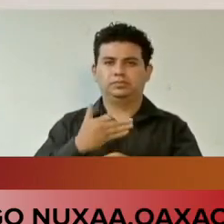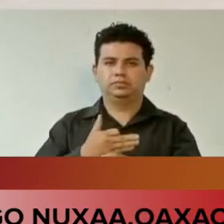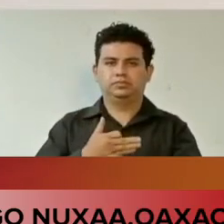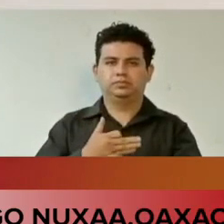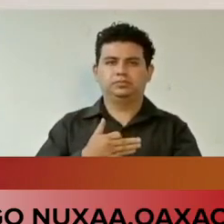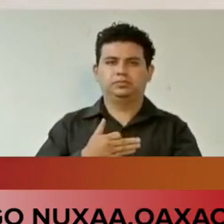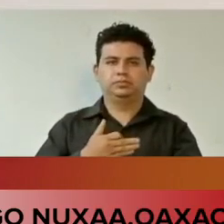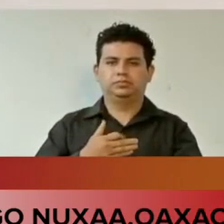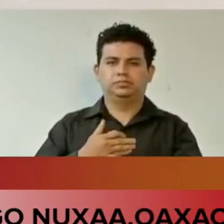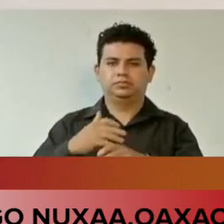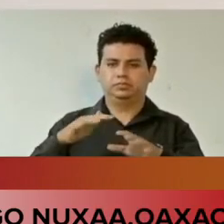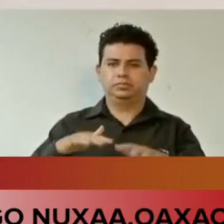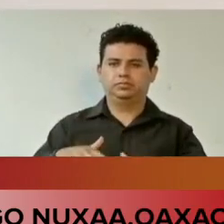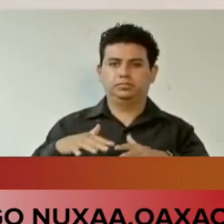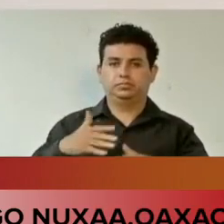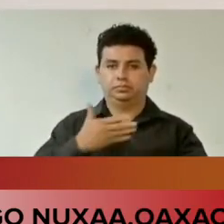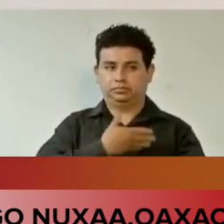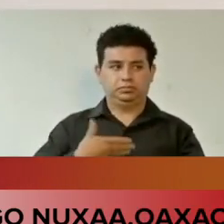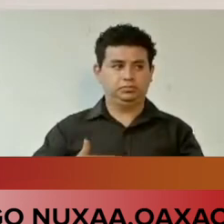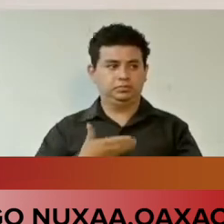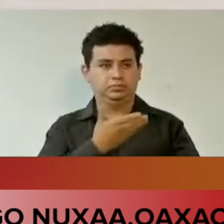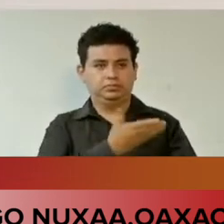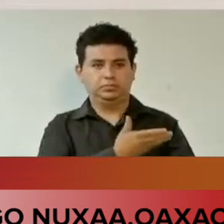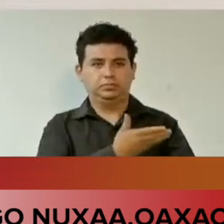tierra. Señor presidente,